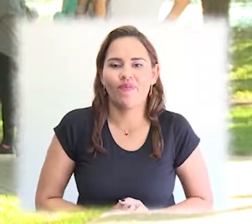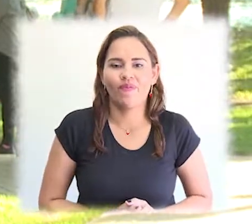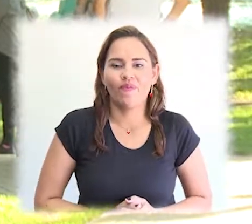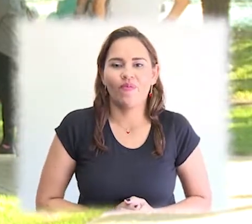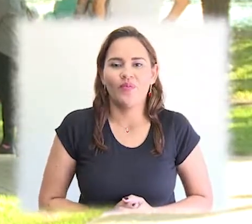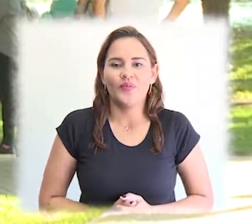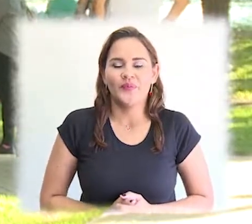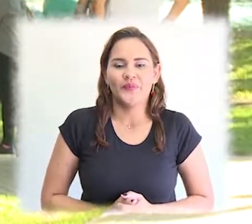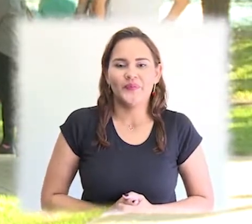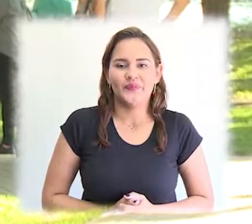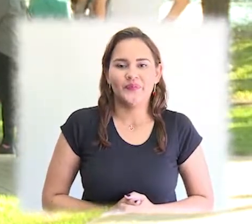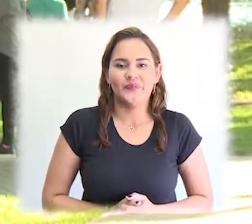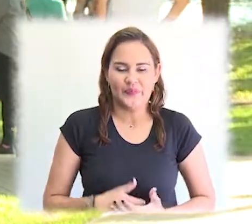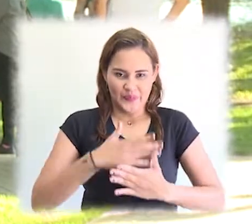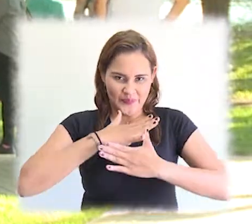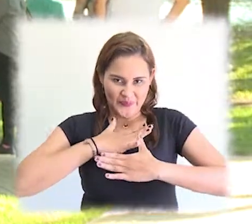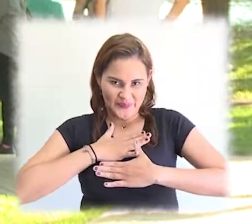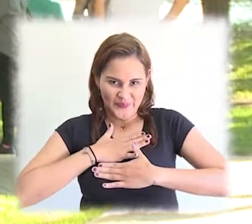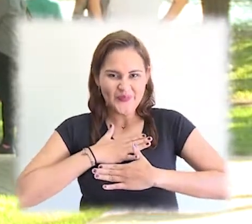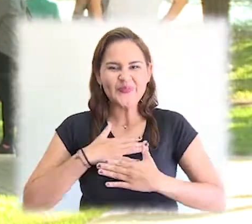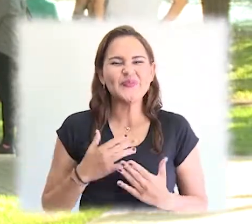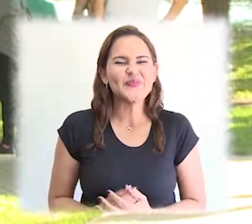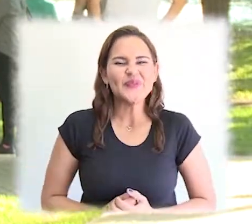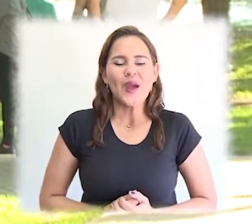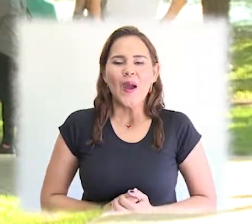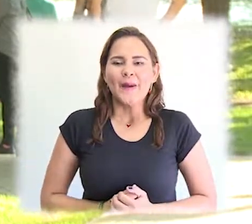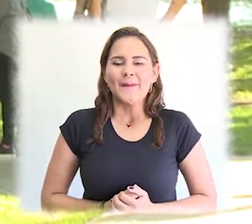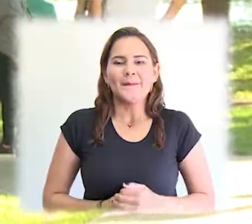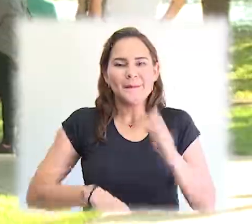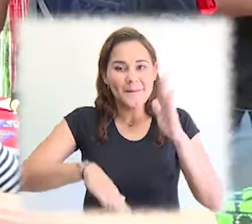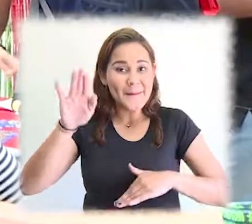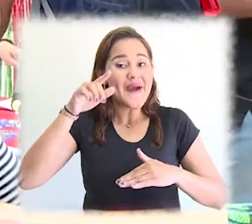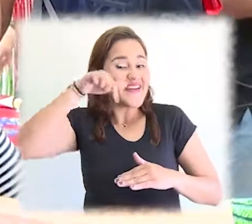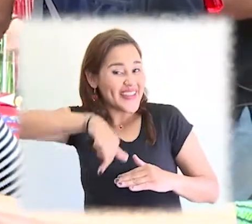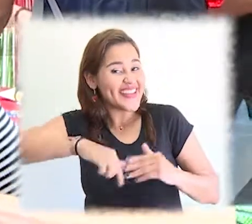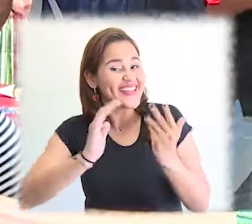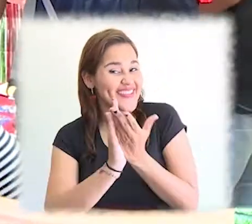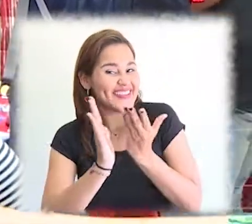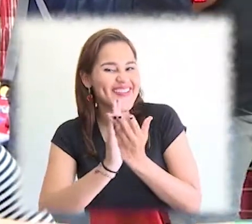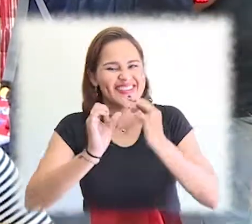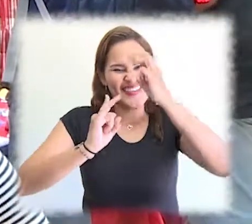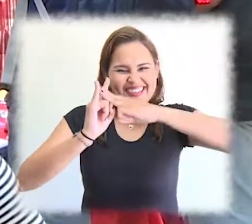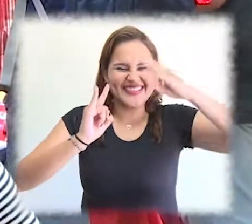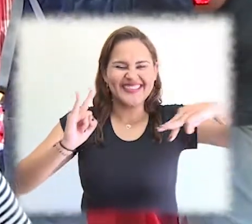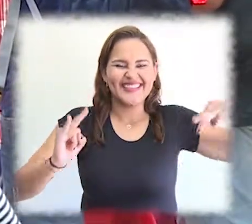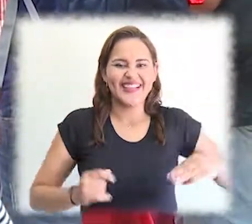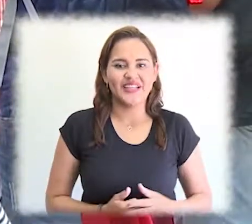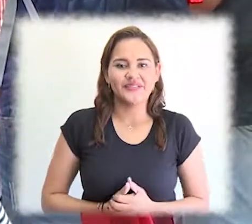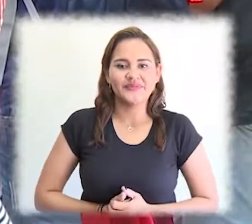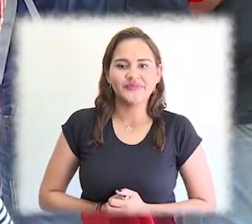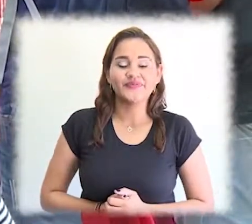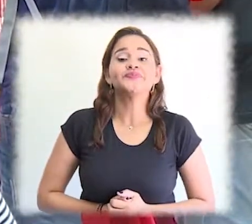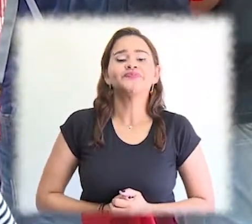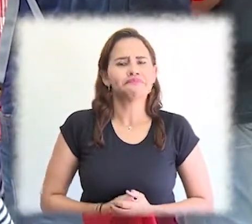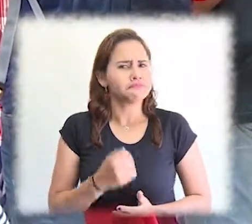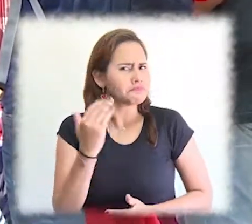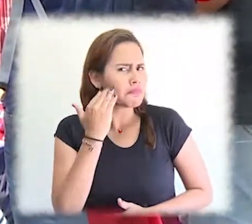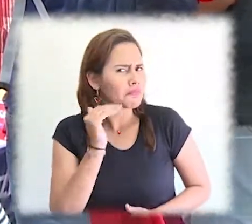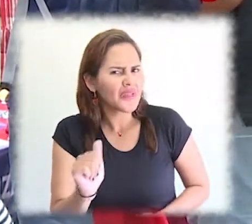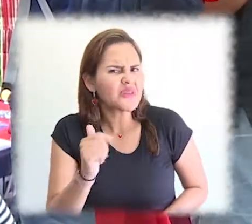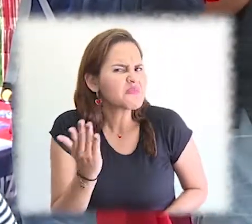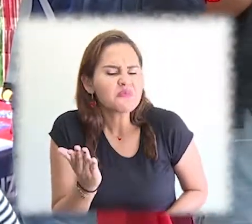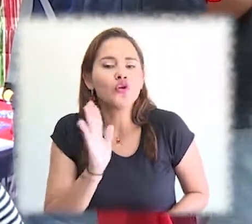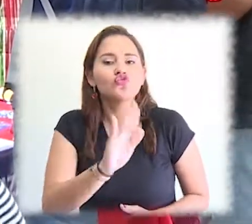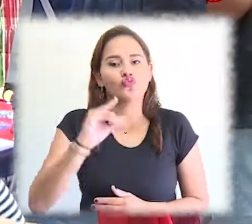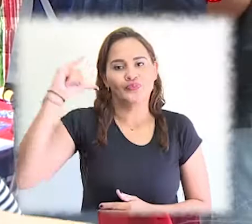países eligieron nuestra alma mater para realizar intercambio internacional. Hola, me llamo Lila, soy de Francia y soy en